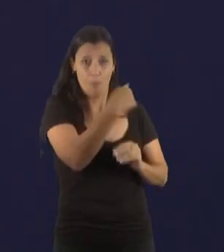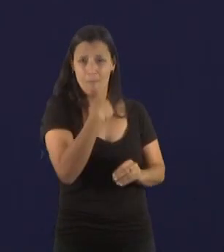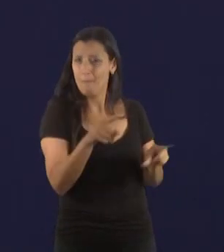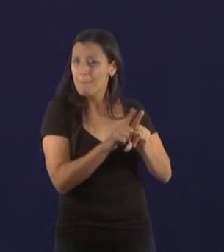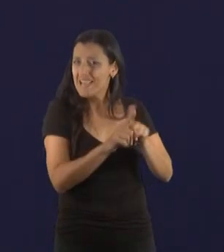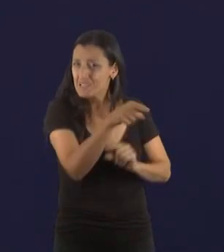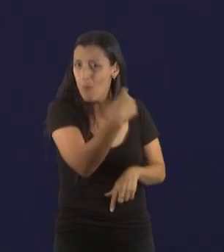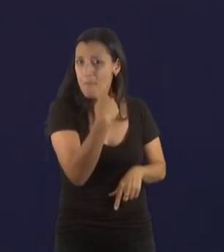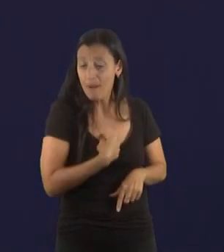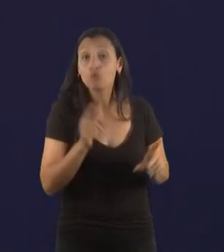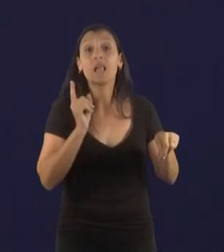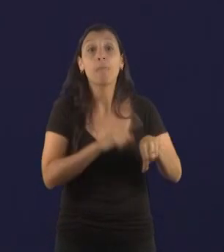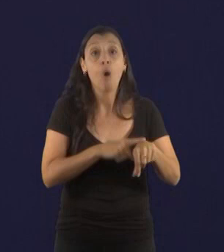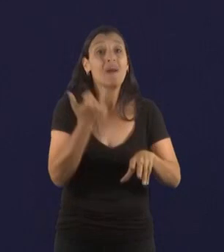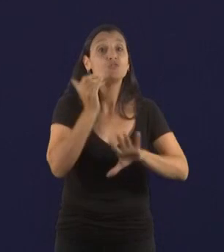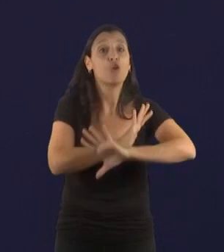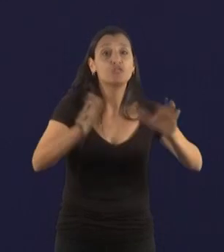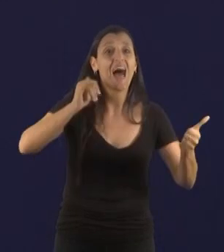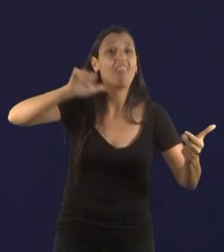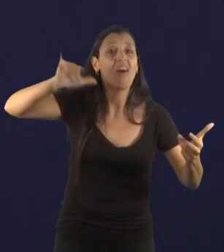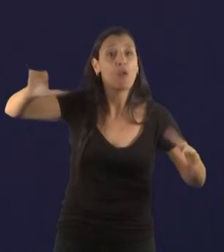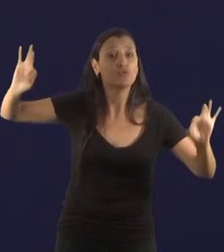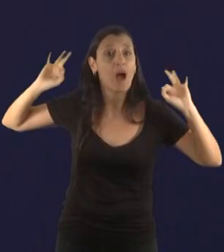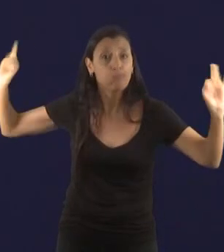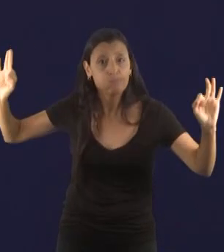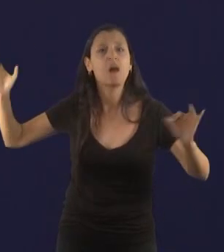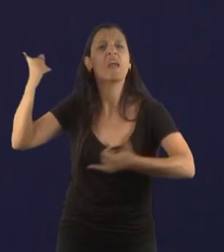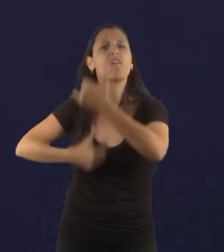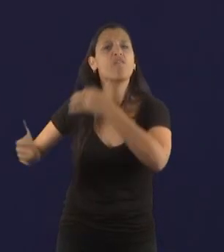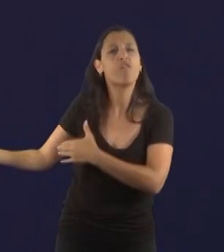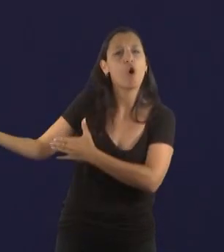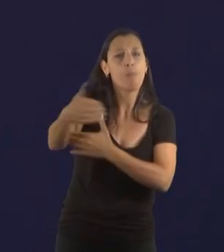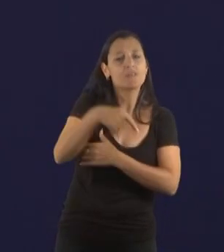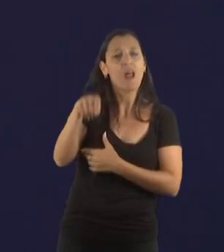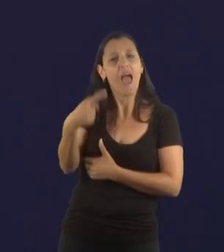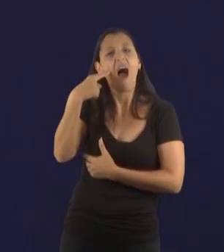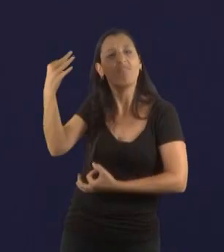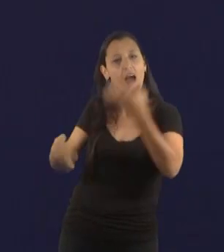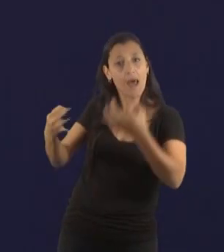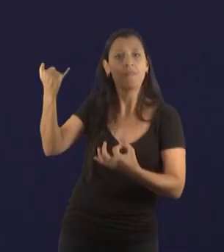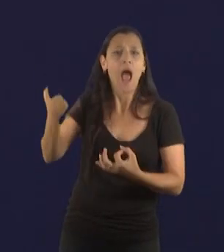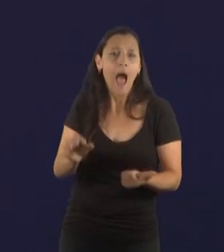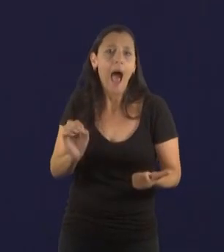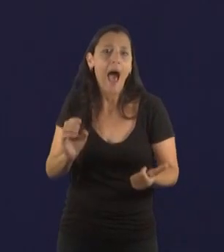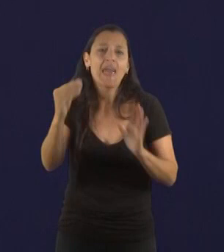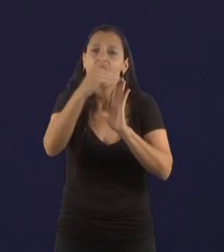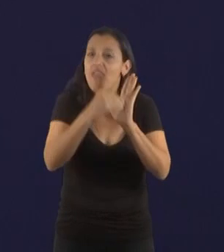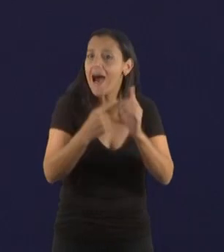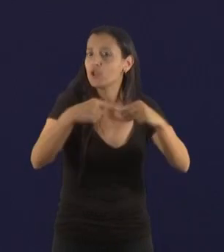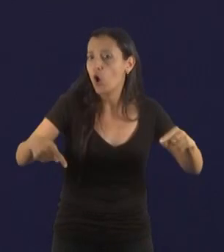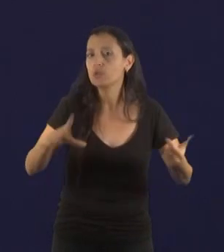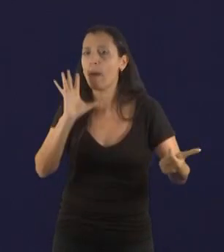cuando terminemos de procesar todas las denuncias, en las que te repito, hay datos relevantes, donde se identifica